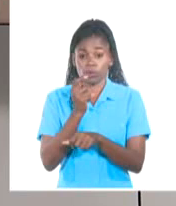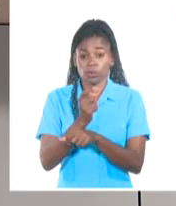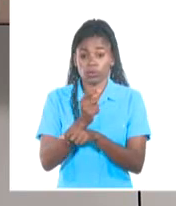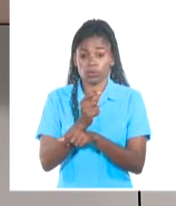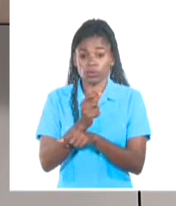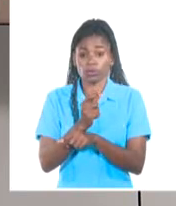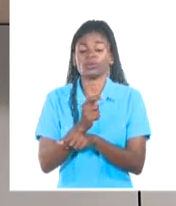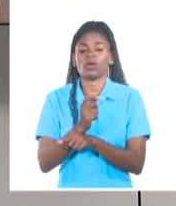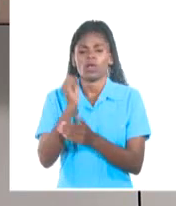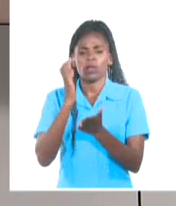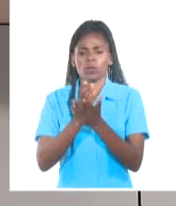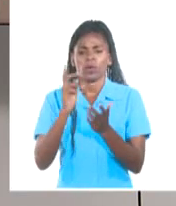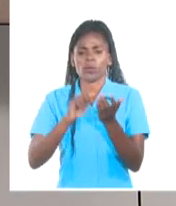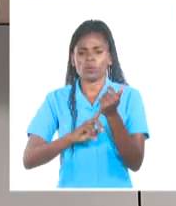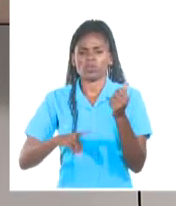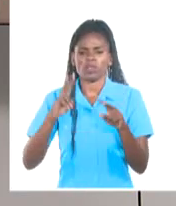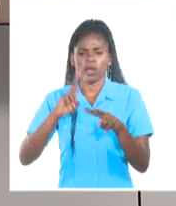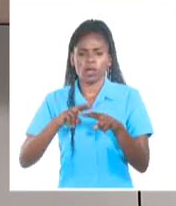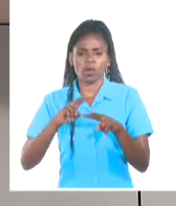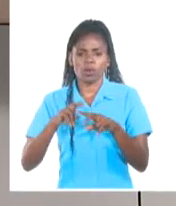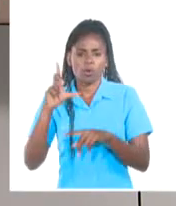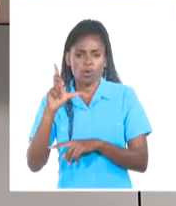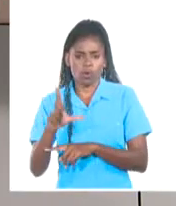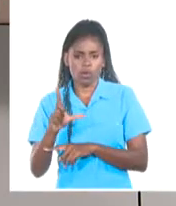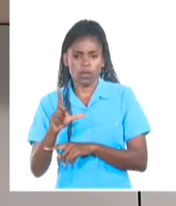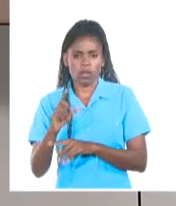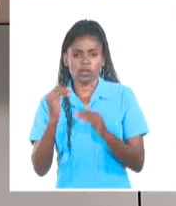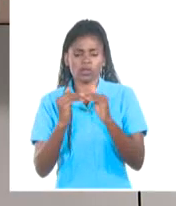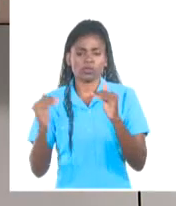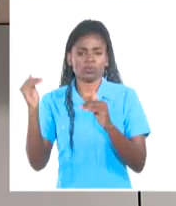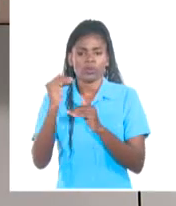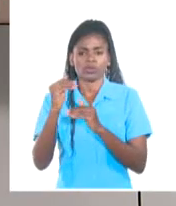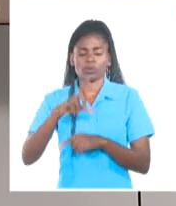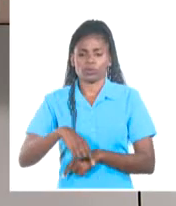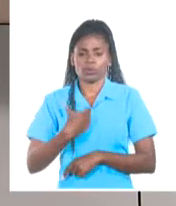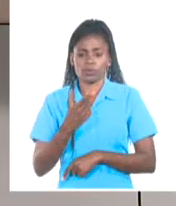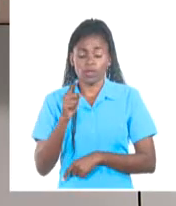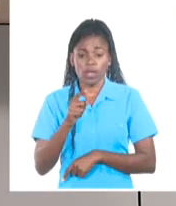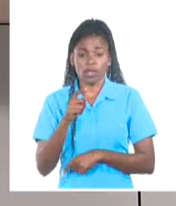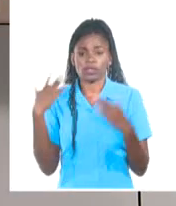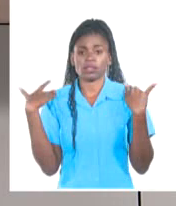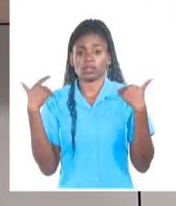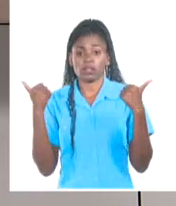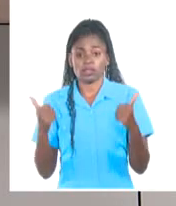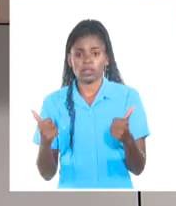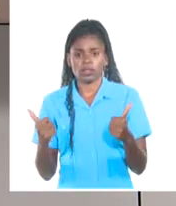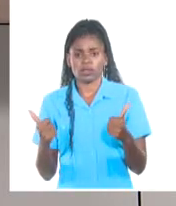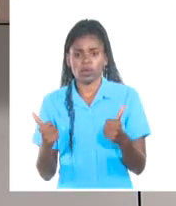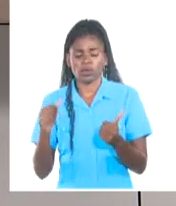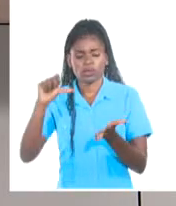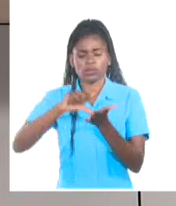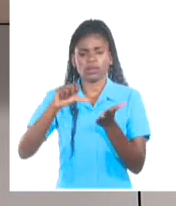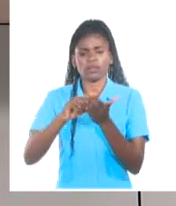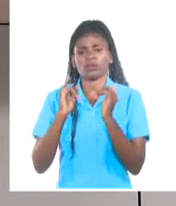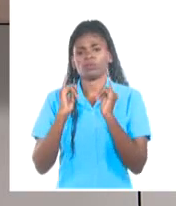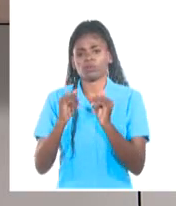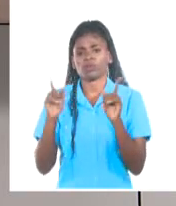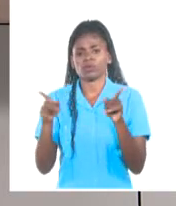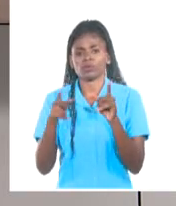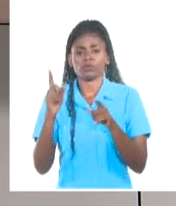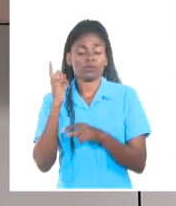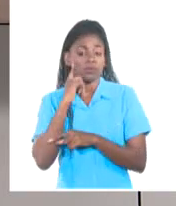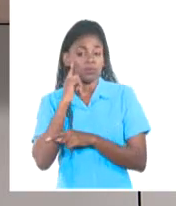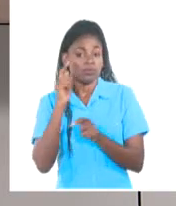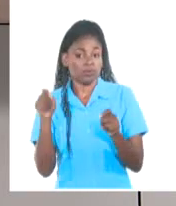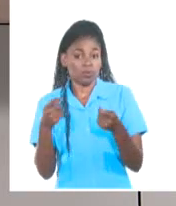en la Escuela Provincial de Arte de Holguín y en el Instituto Superior de Arte. Fue director de Centro de Información y Documentación Musical